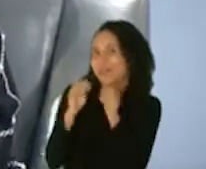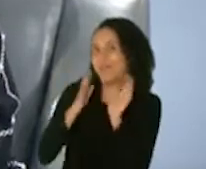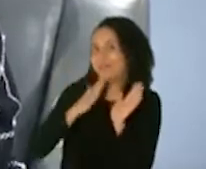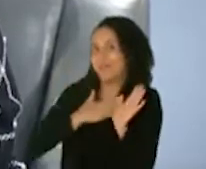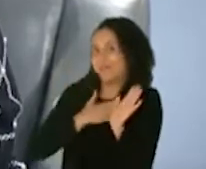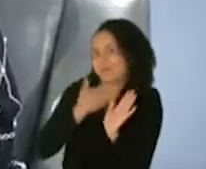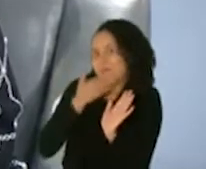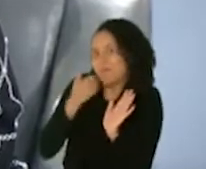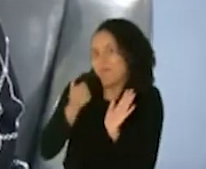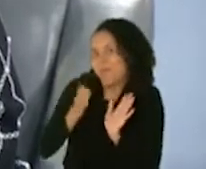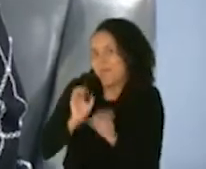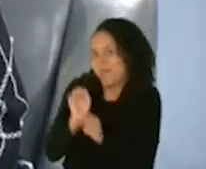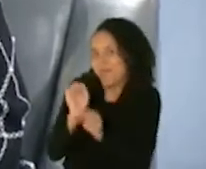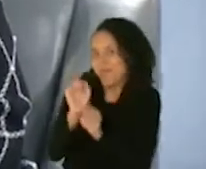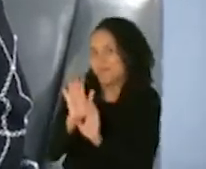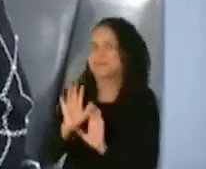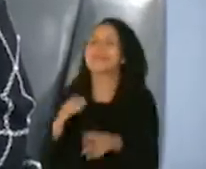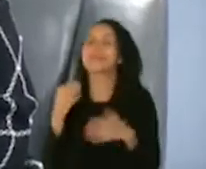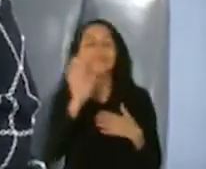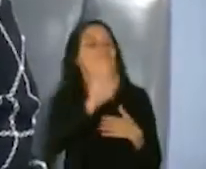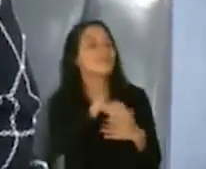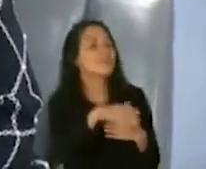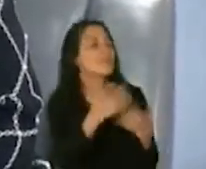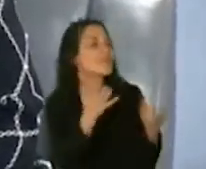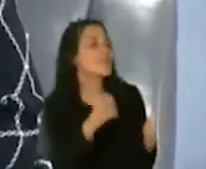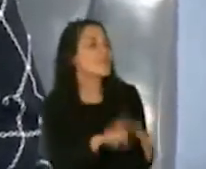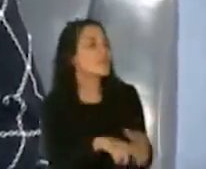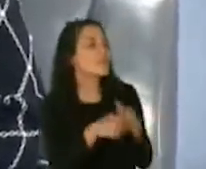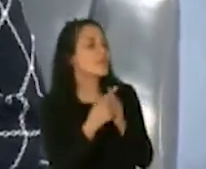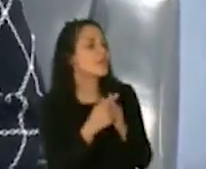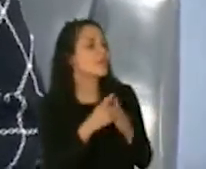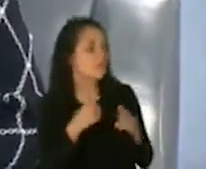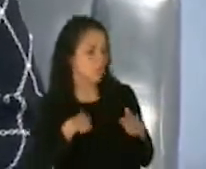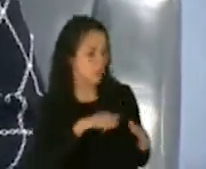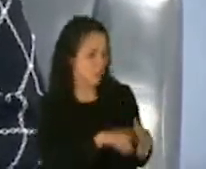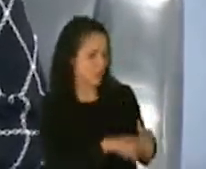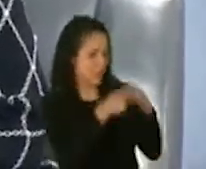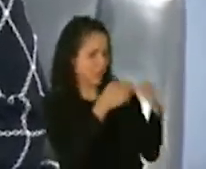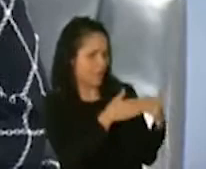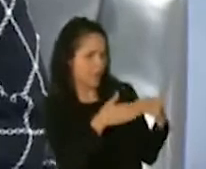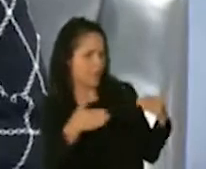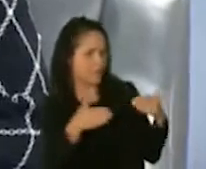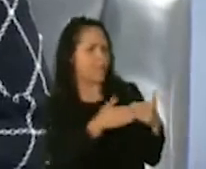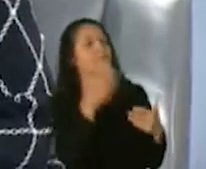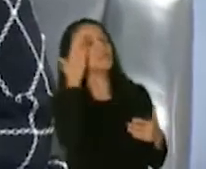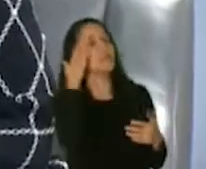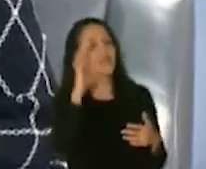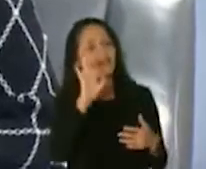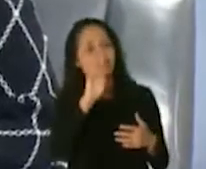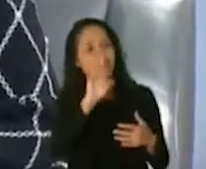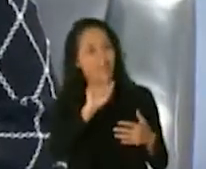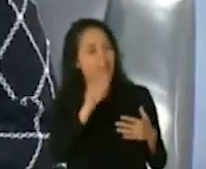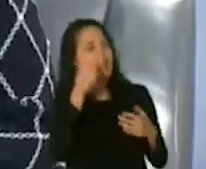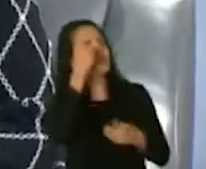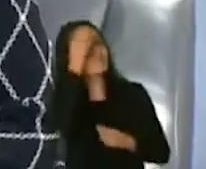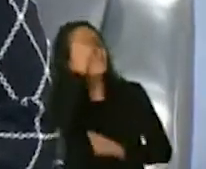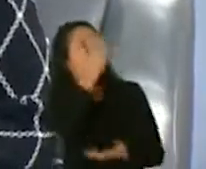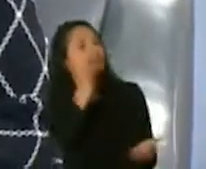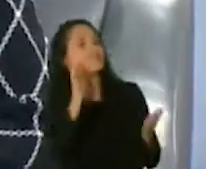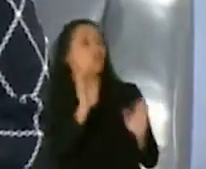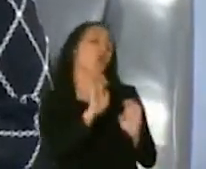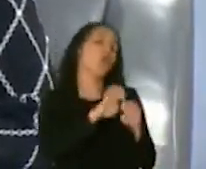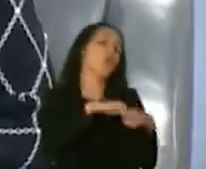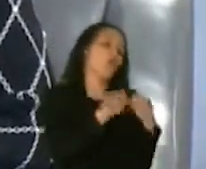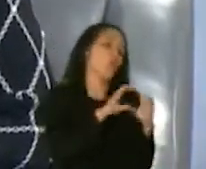mejor de mí. Así que, doctora, quisiéramos comenzar con saber dónde estamos hoy. Sabemos que ayer el FDA se expresó, o papi, en el